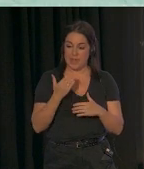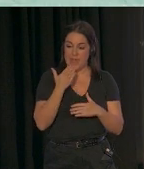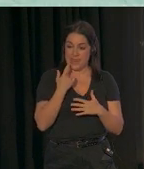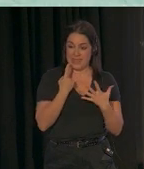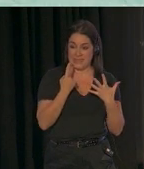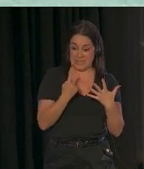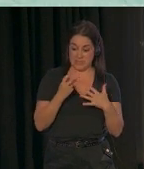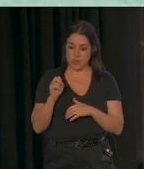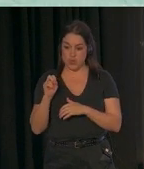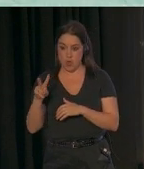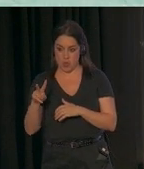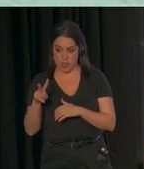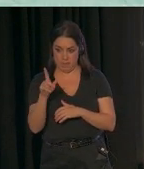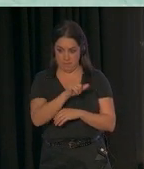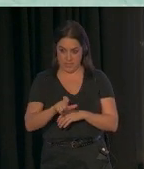cuidadores.